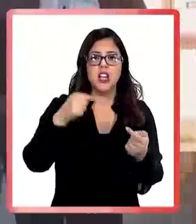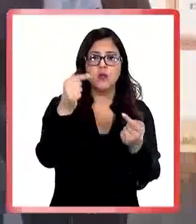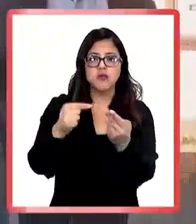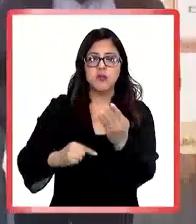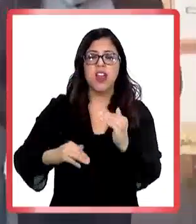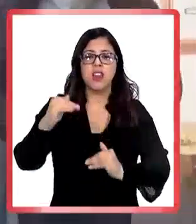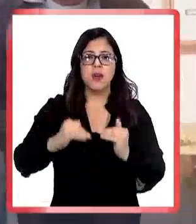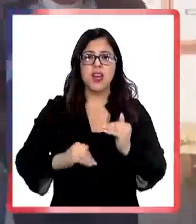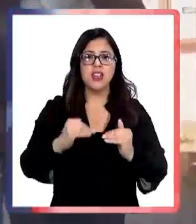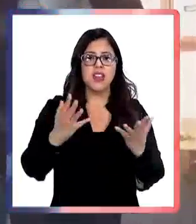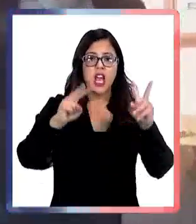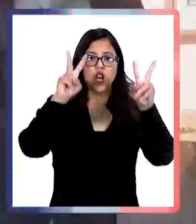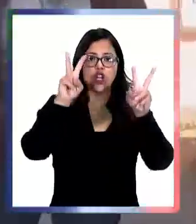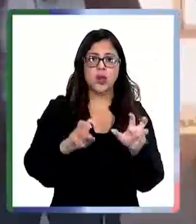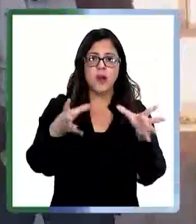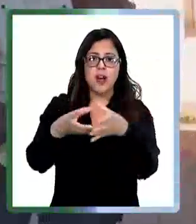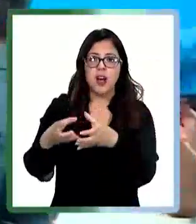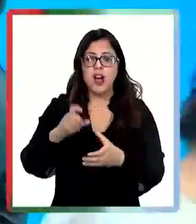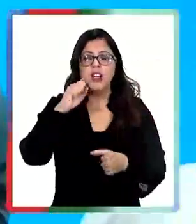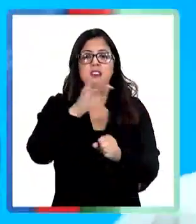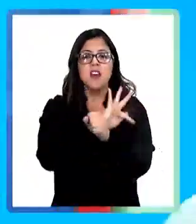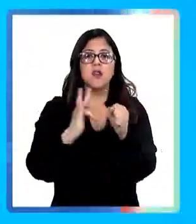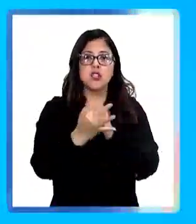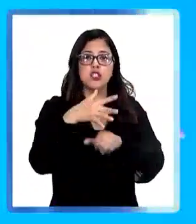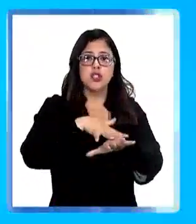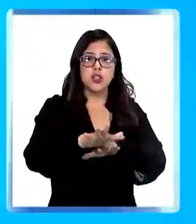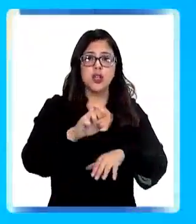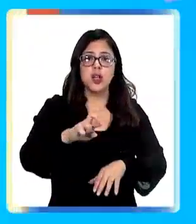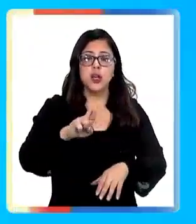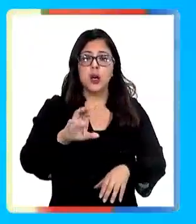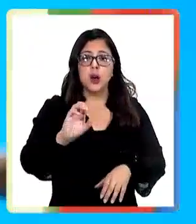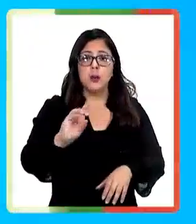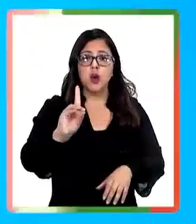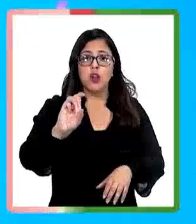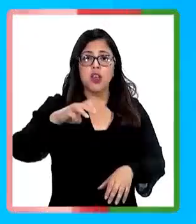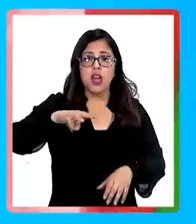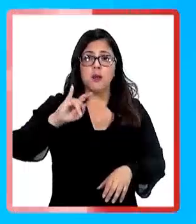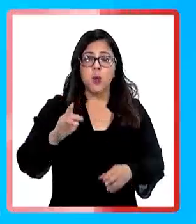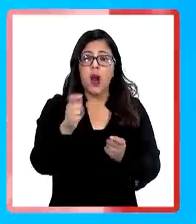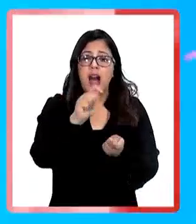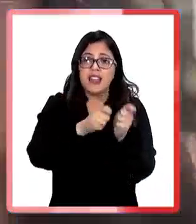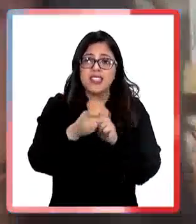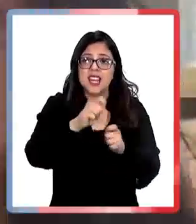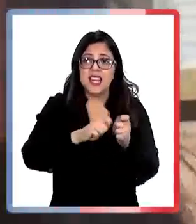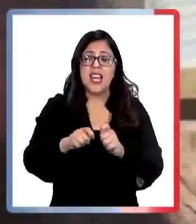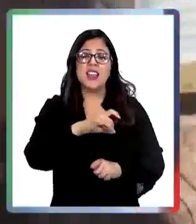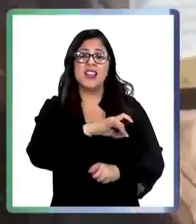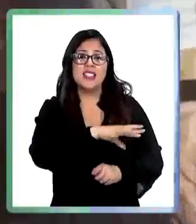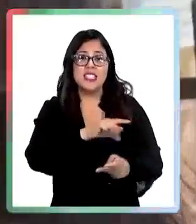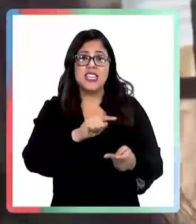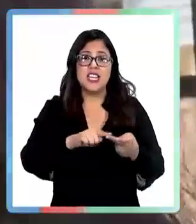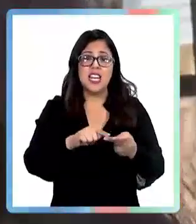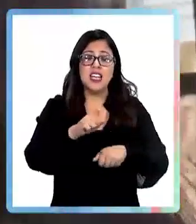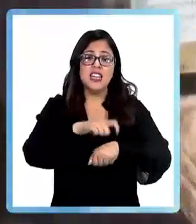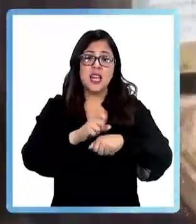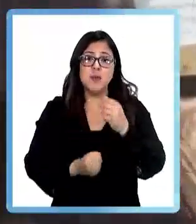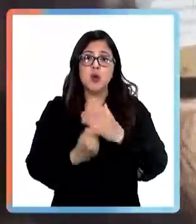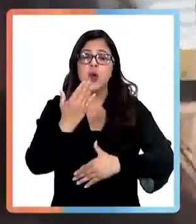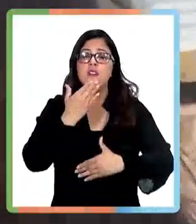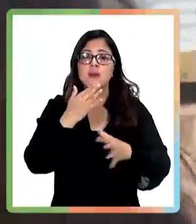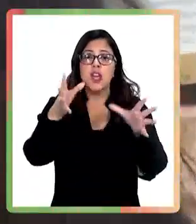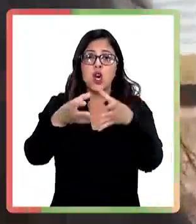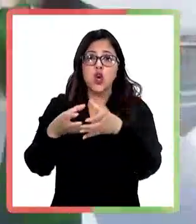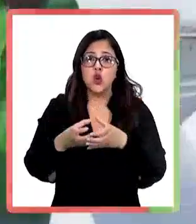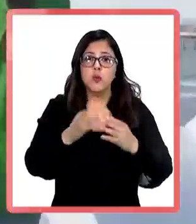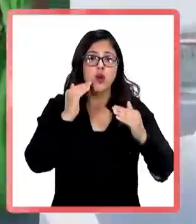de cada organización. Estamos hablando de Fundación Integra, Prodemu, Artesanías de Chile, Tiempos Nuevos y las Orquestas Juveniles e